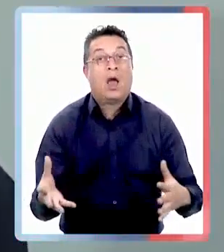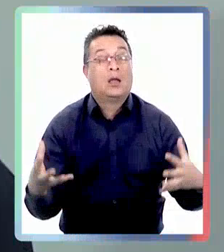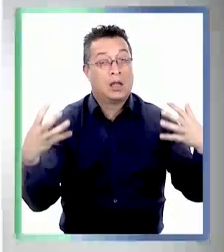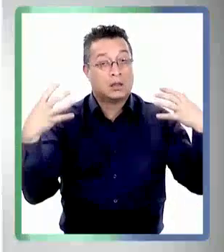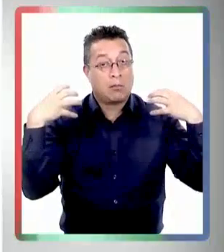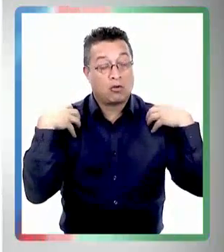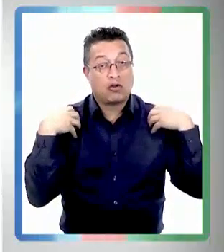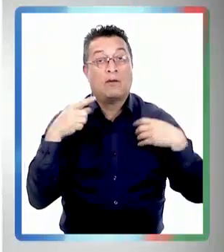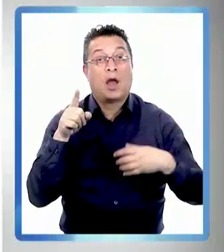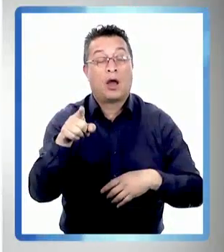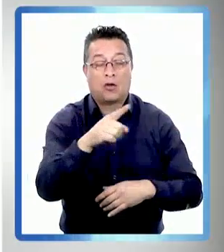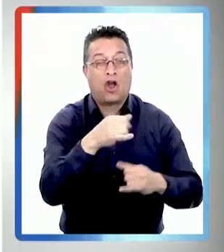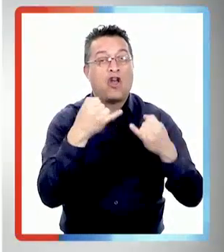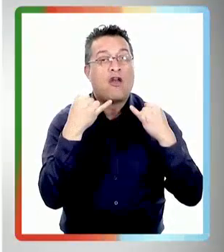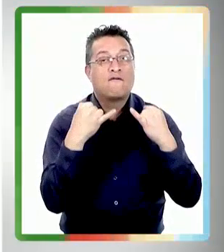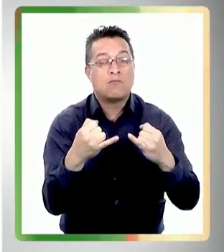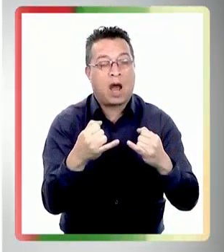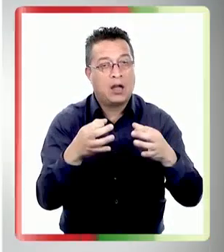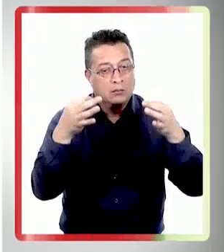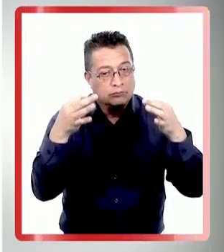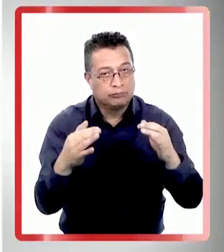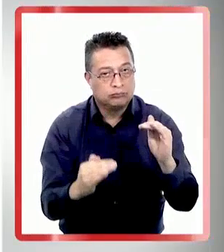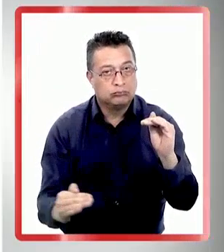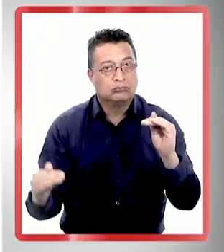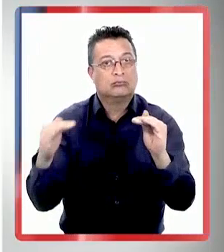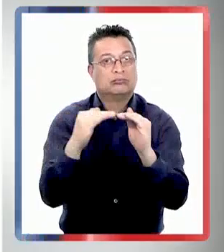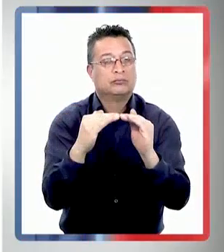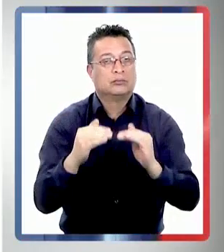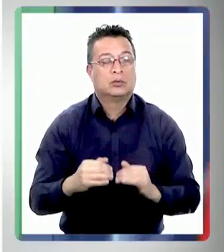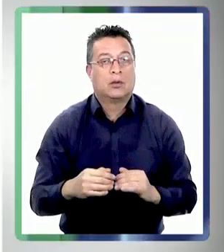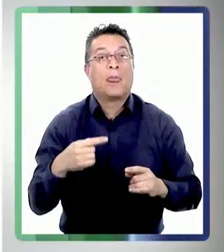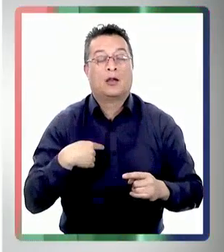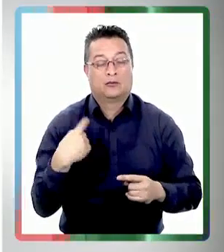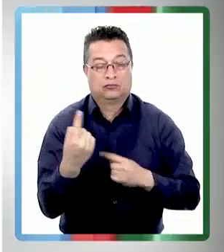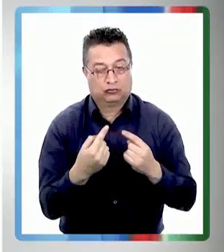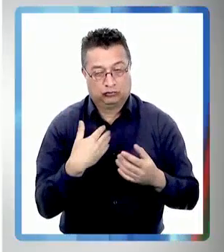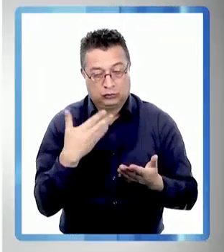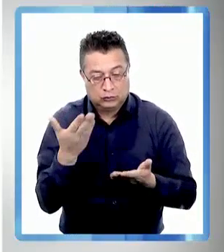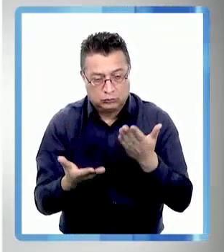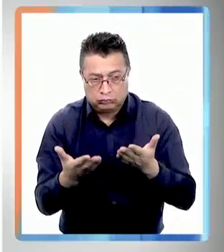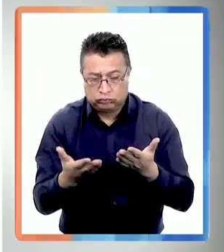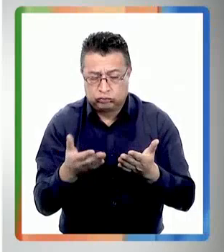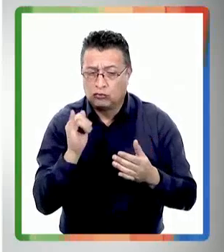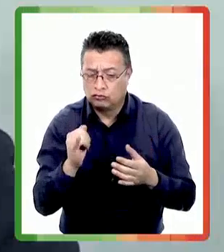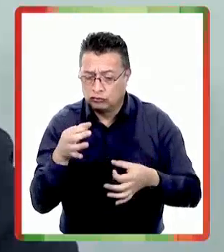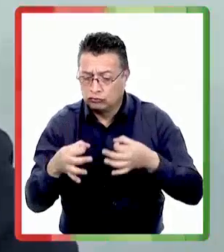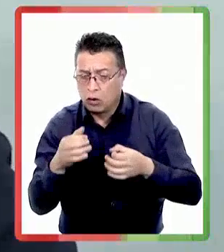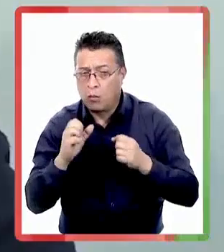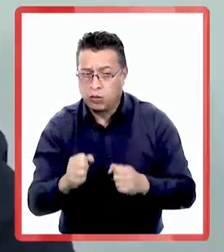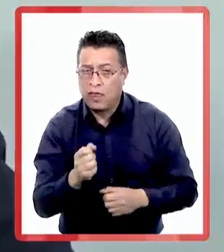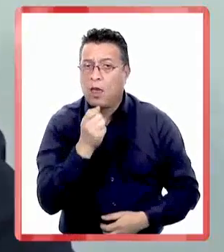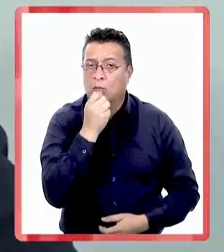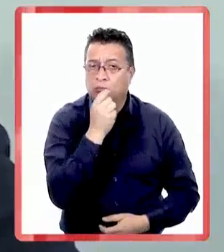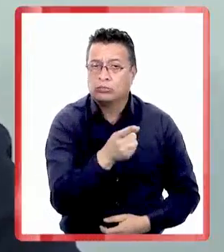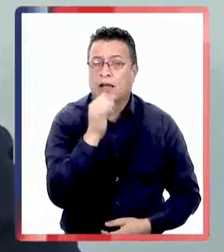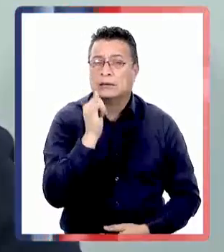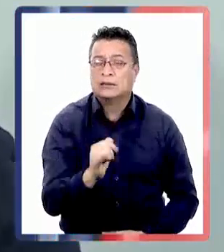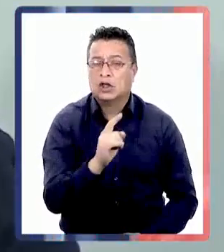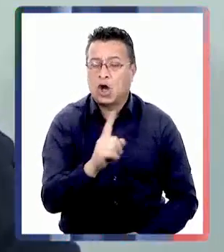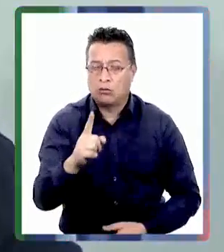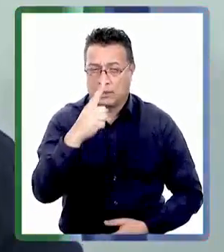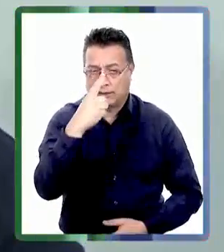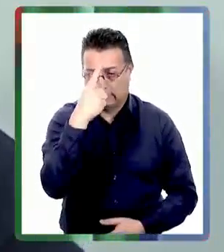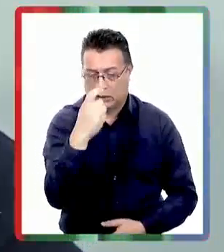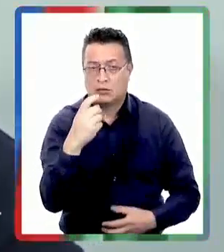responsabilidad de los medios de informar con rigor. Nosotros vamos a evaluar jurídicamente si hay acciones legales que corresponden con la